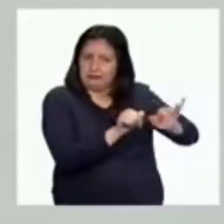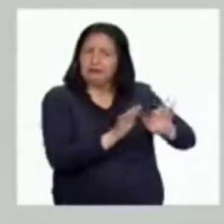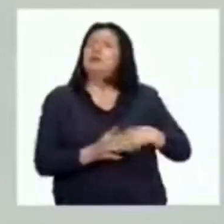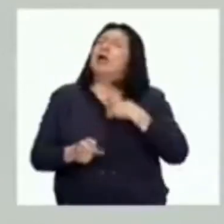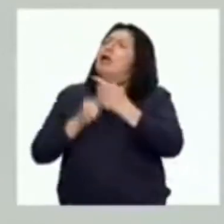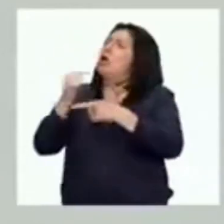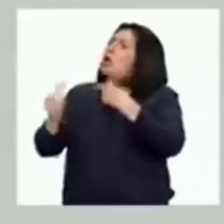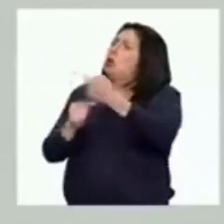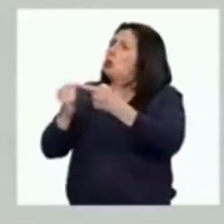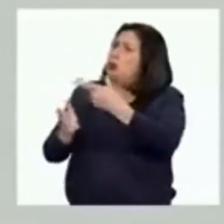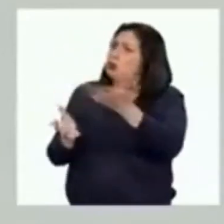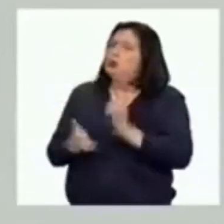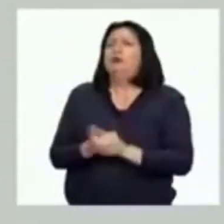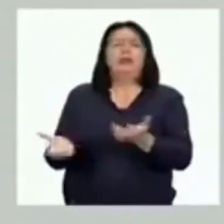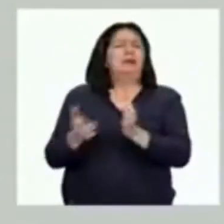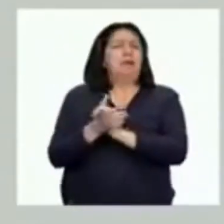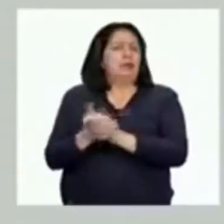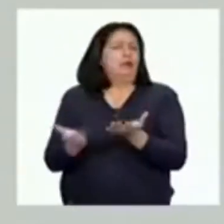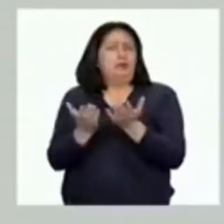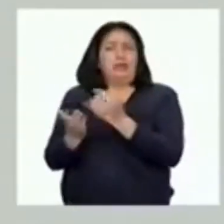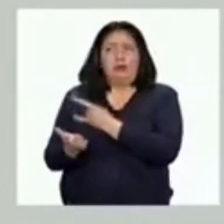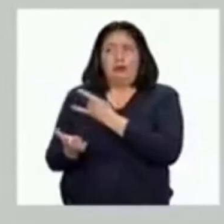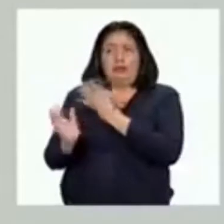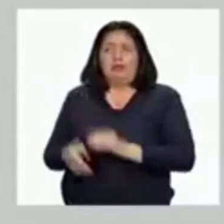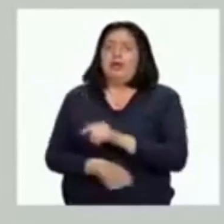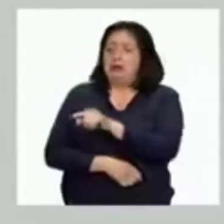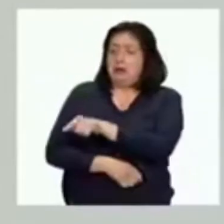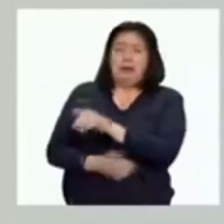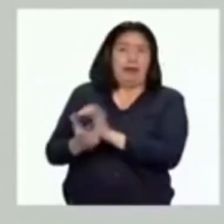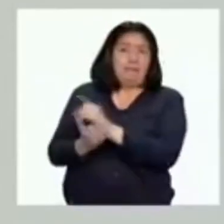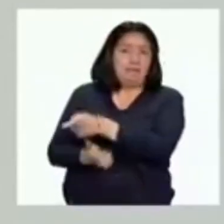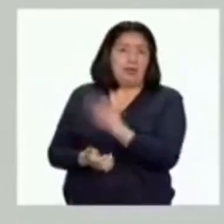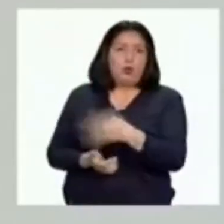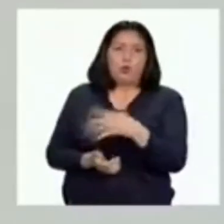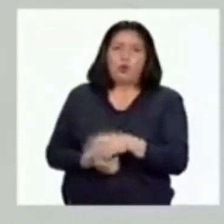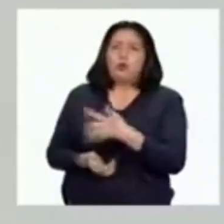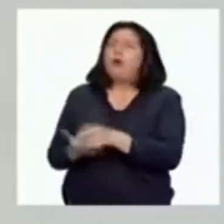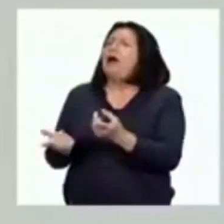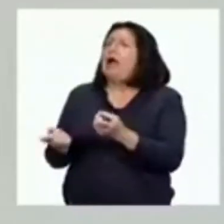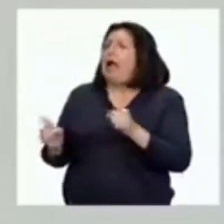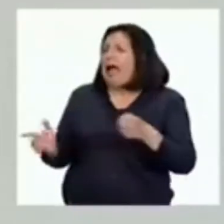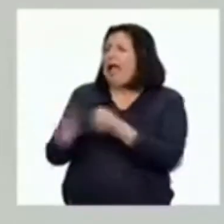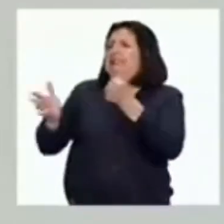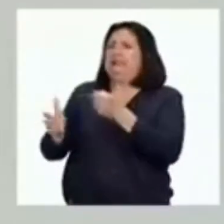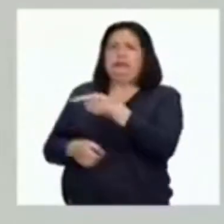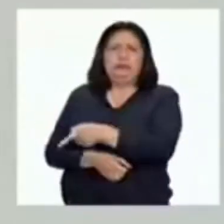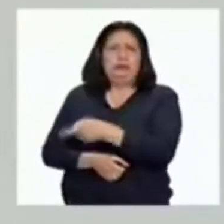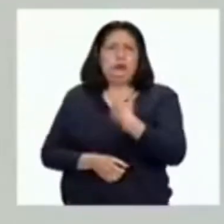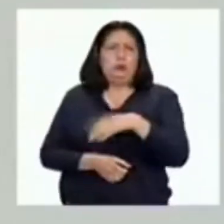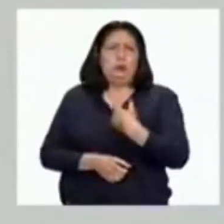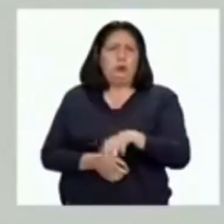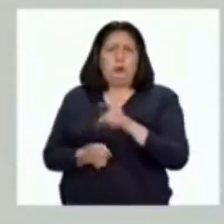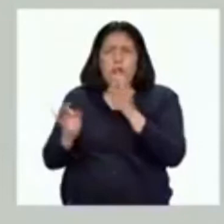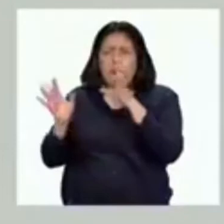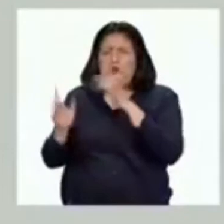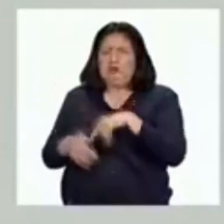universidad. Durante nuestros primeros años de estudios, ella sufrió un accidente de auto que trabajó muy grave en salud. Ella pasó muchas